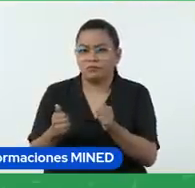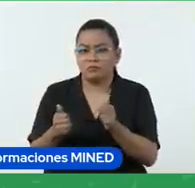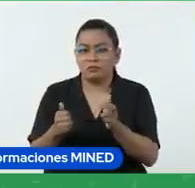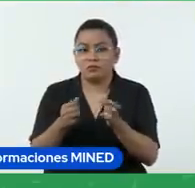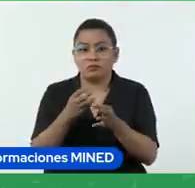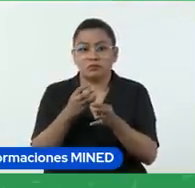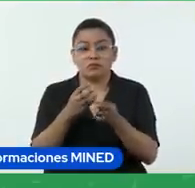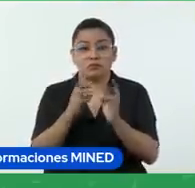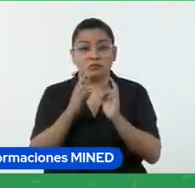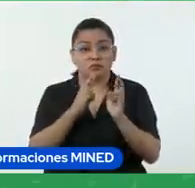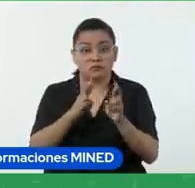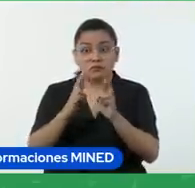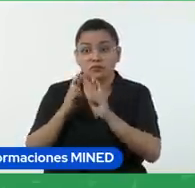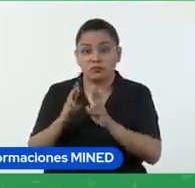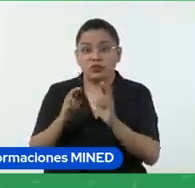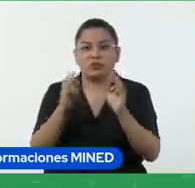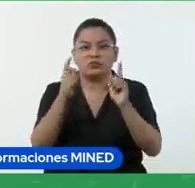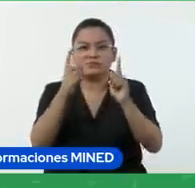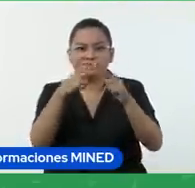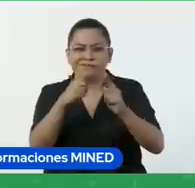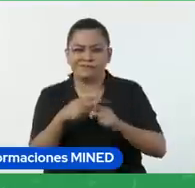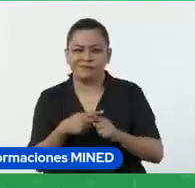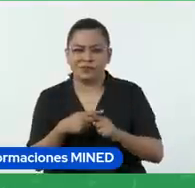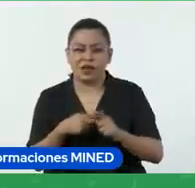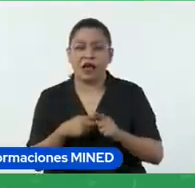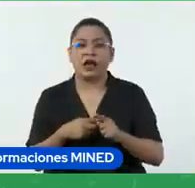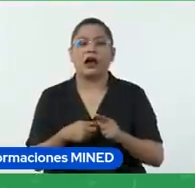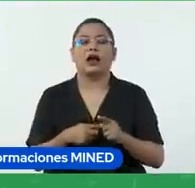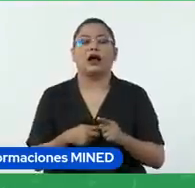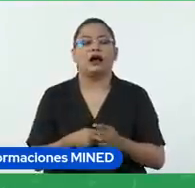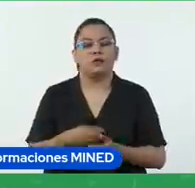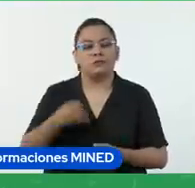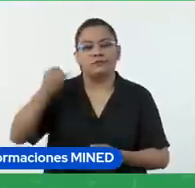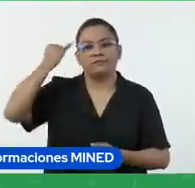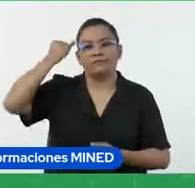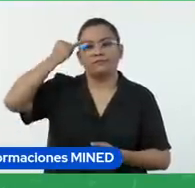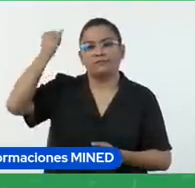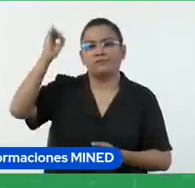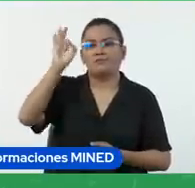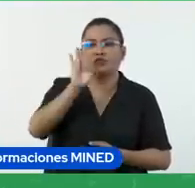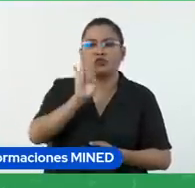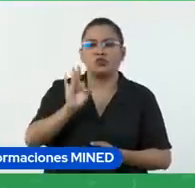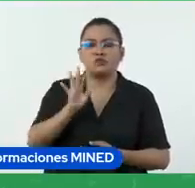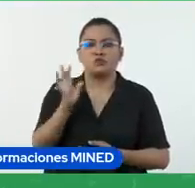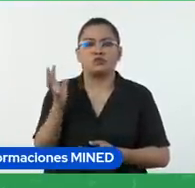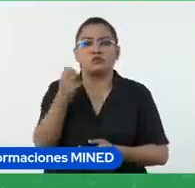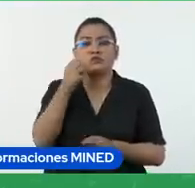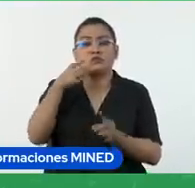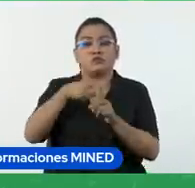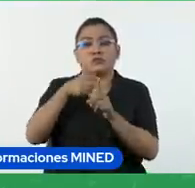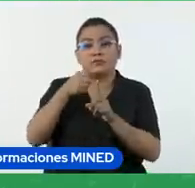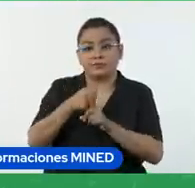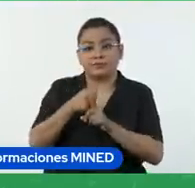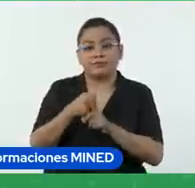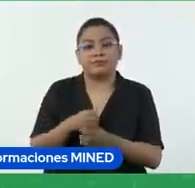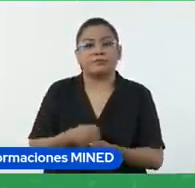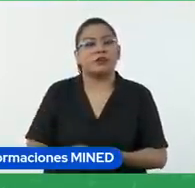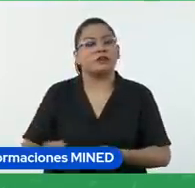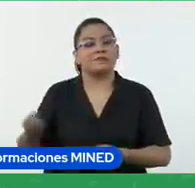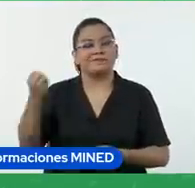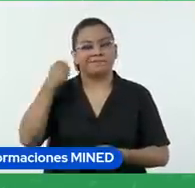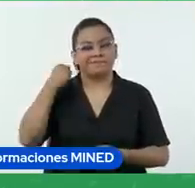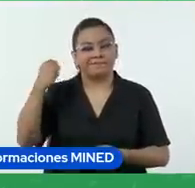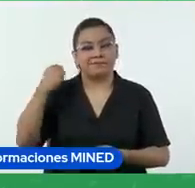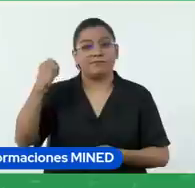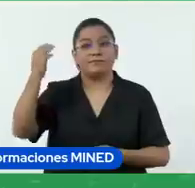pueden ir realizando ajustes con el fin de lograr de mejor manera los objetivos de aprendizaje. Eso es muy importante, que